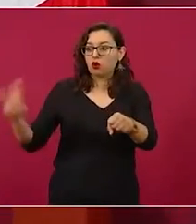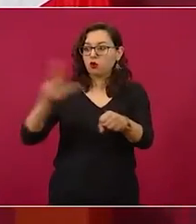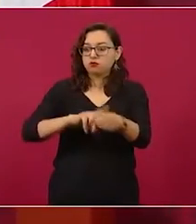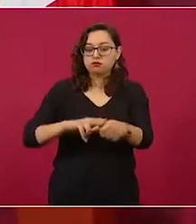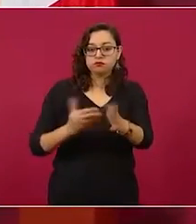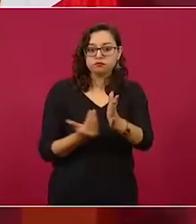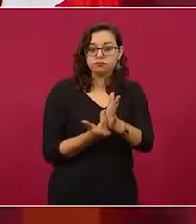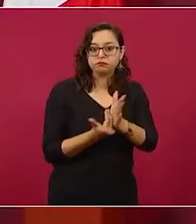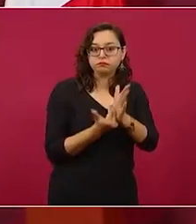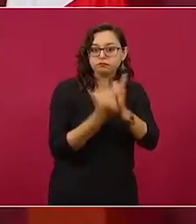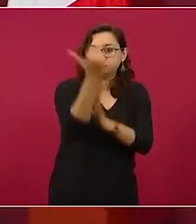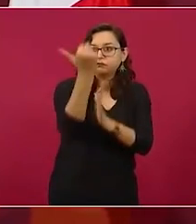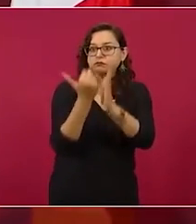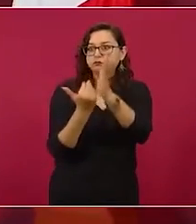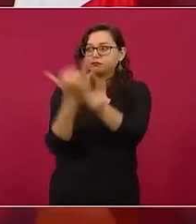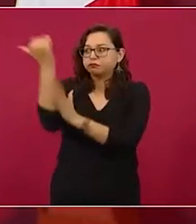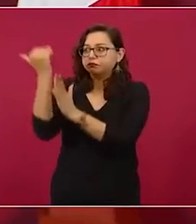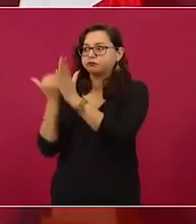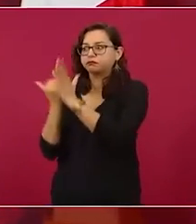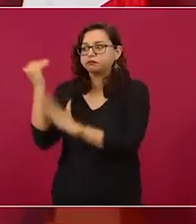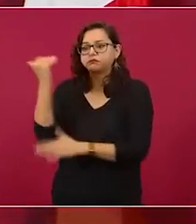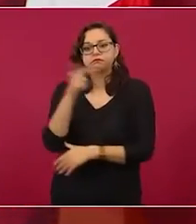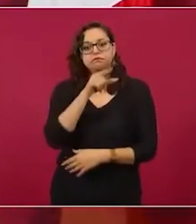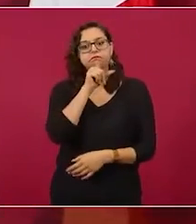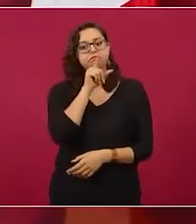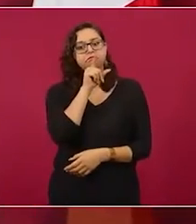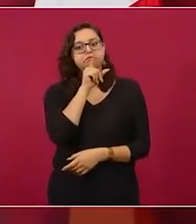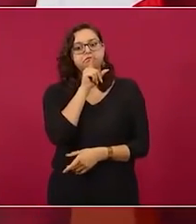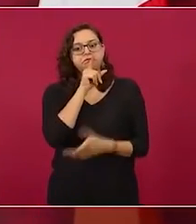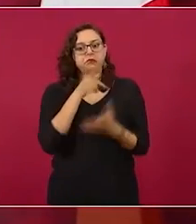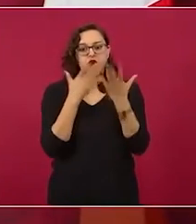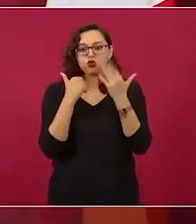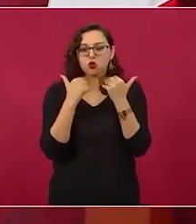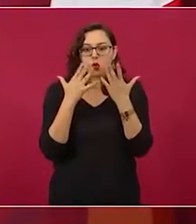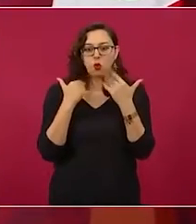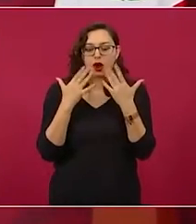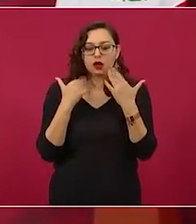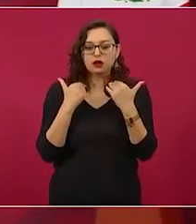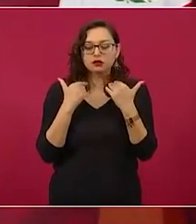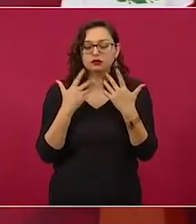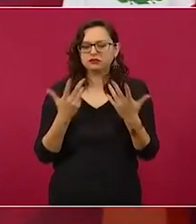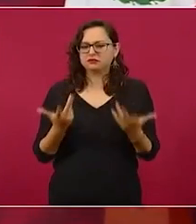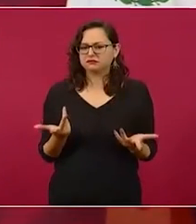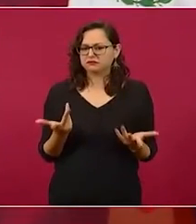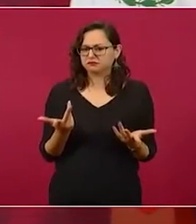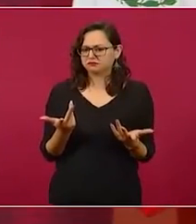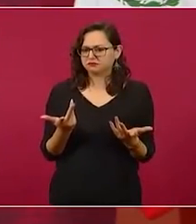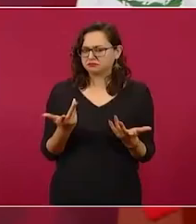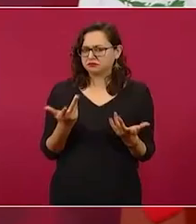que nos lleven a pensar que pueda